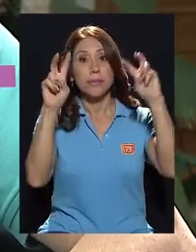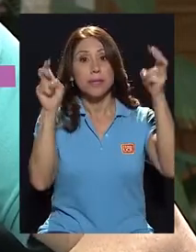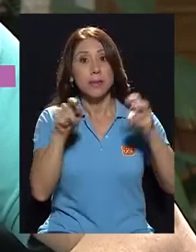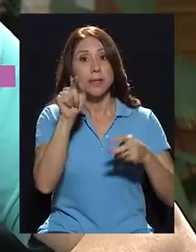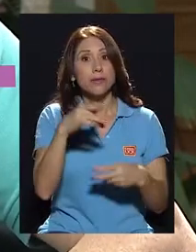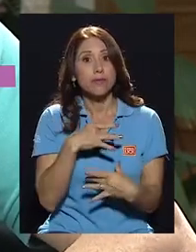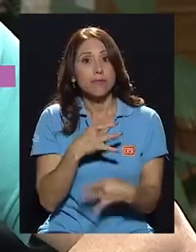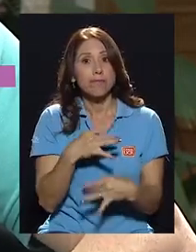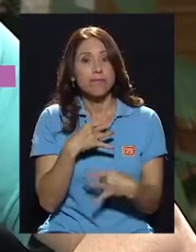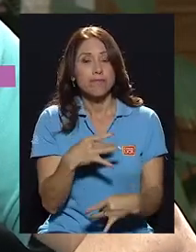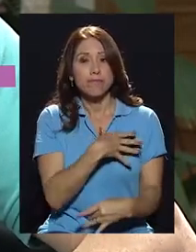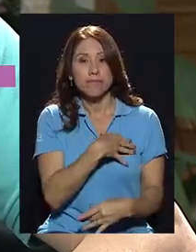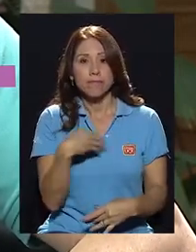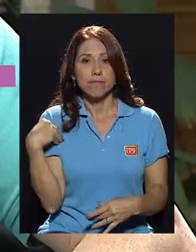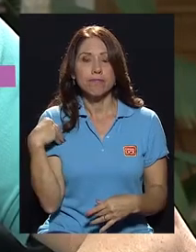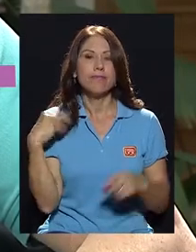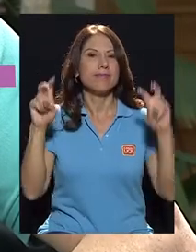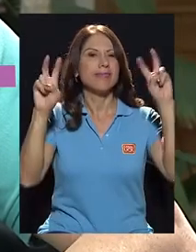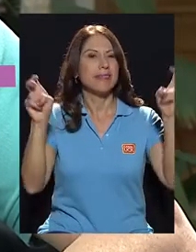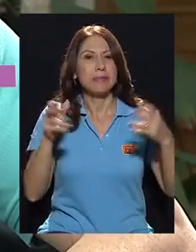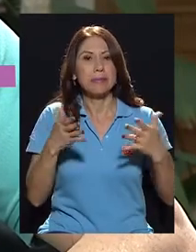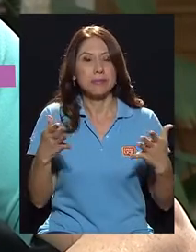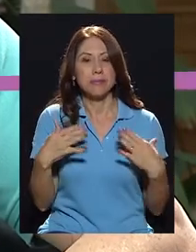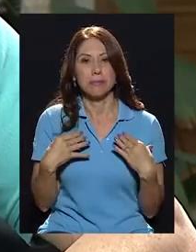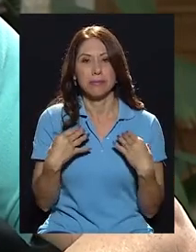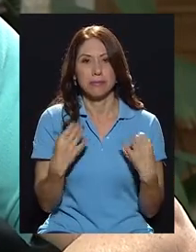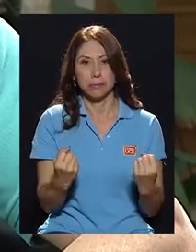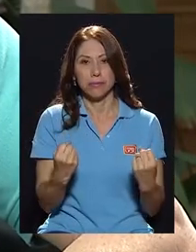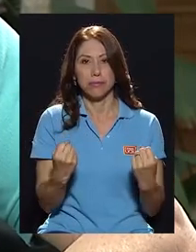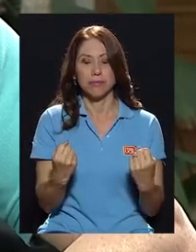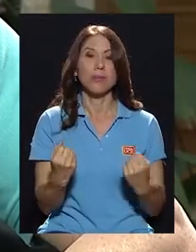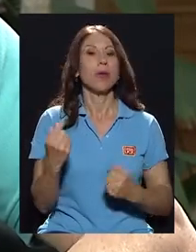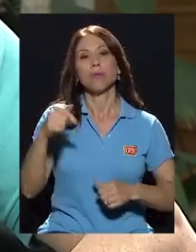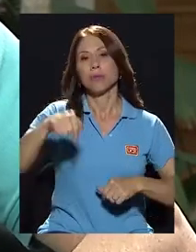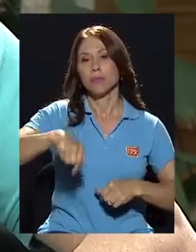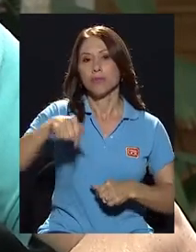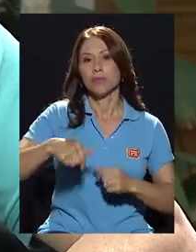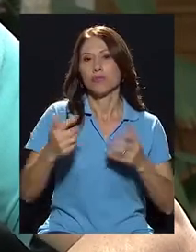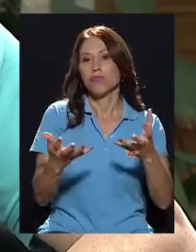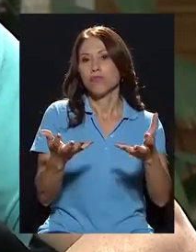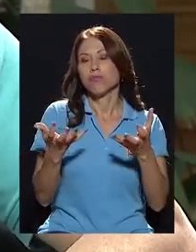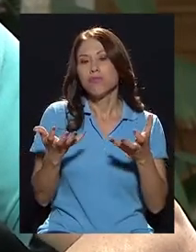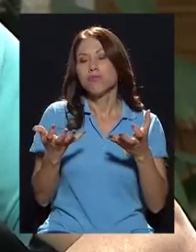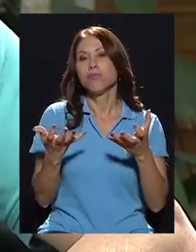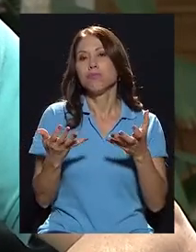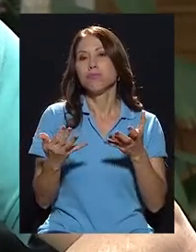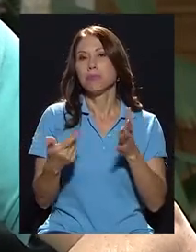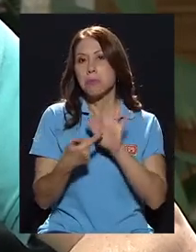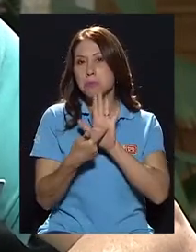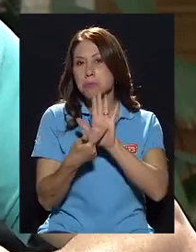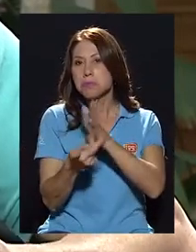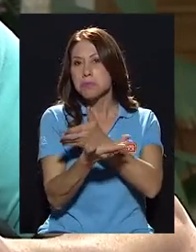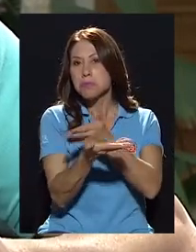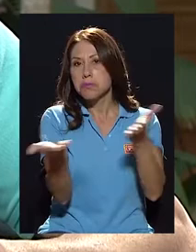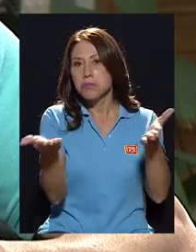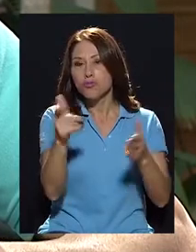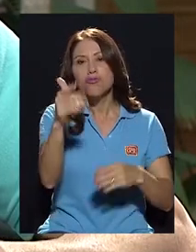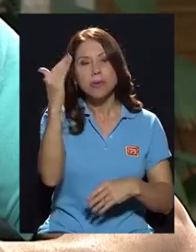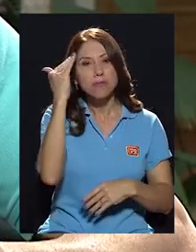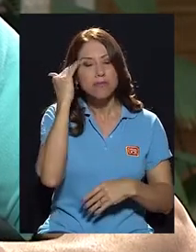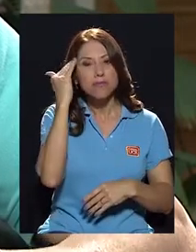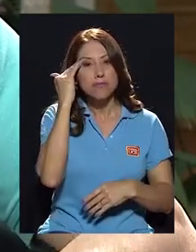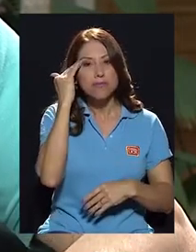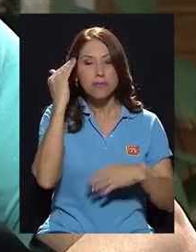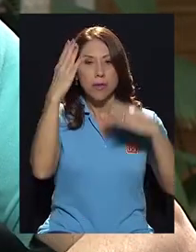su agrado y de su interés en materia de salud. Y para hoy hemos querido traerle y que usted pueda conocer